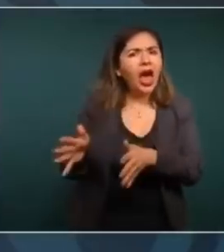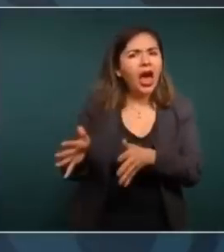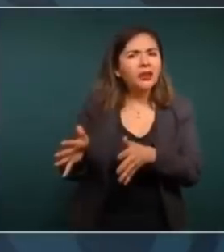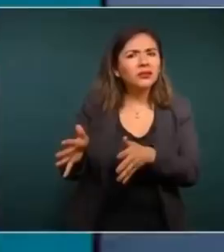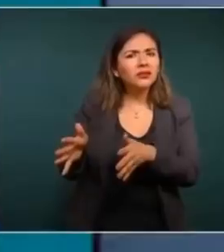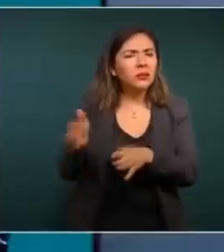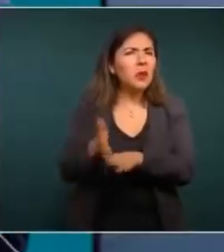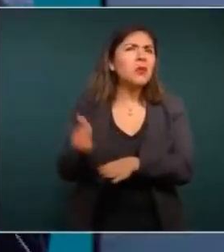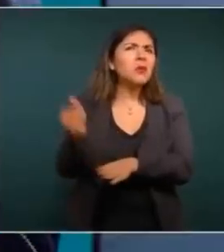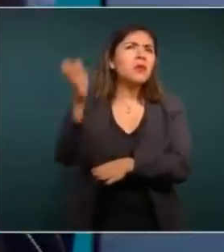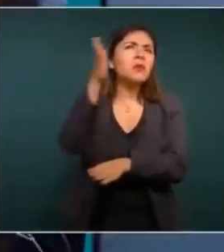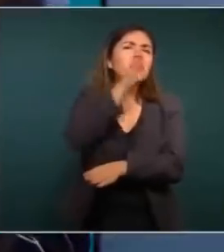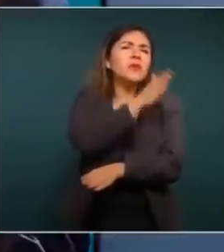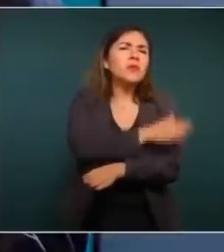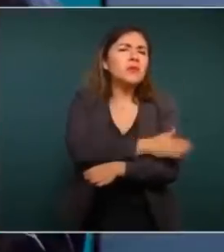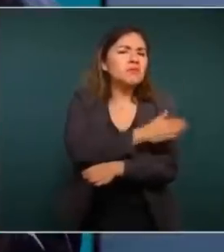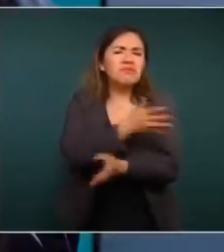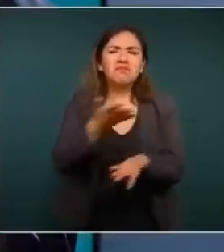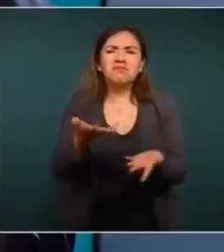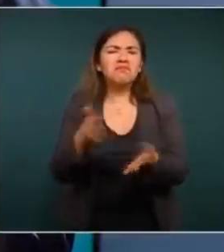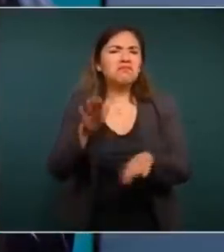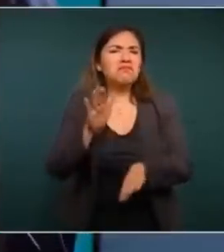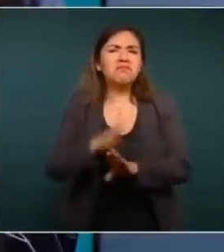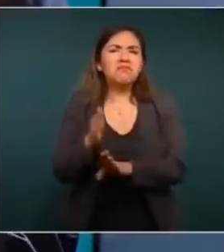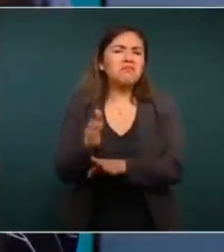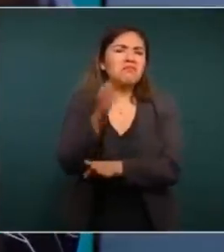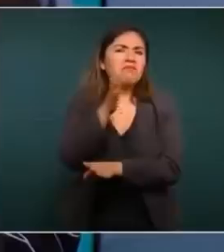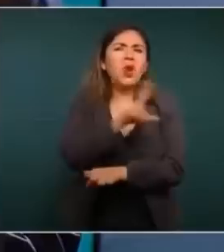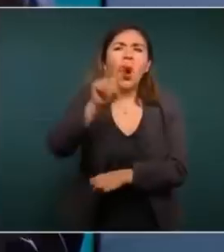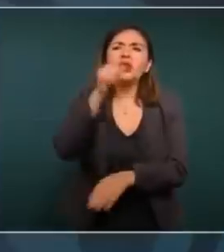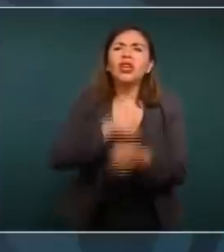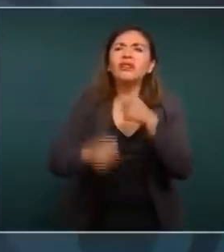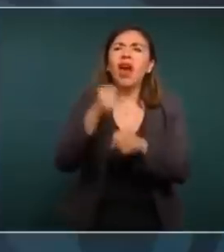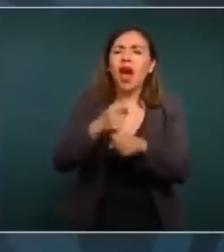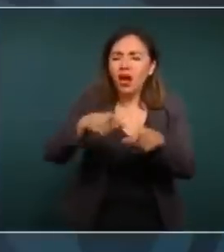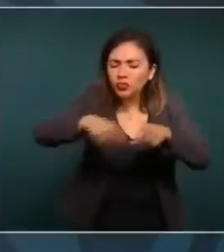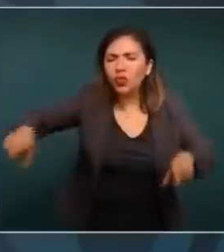Desde hace 80 años,